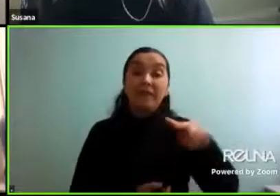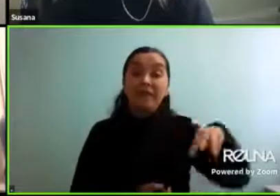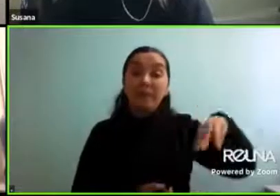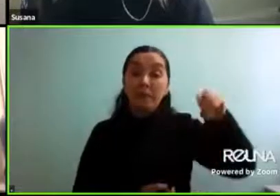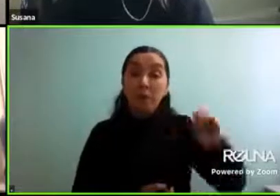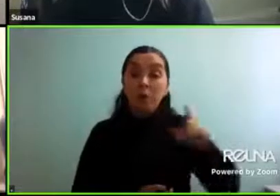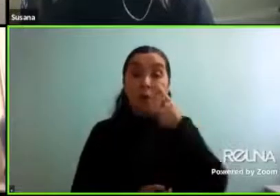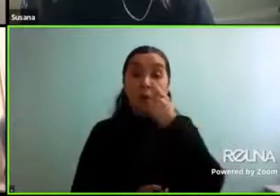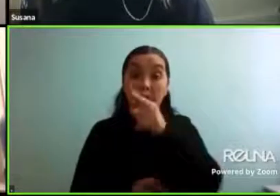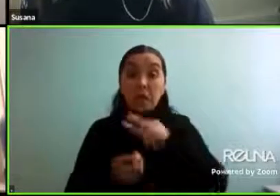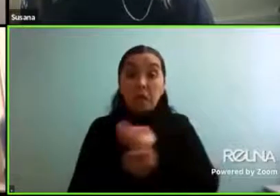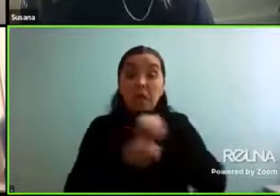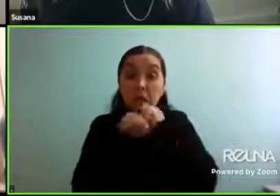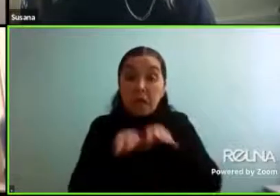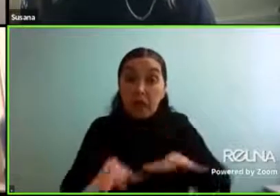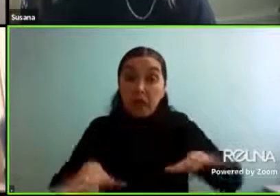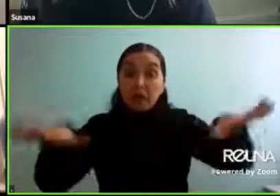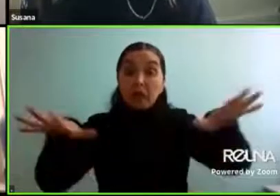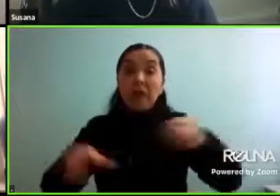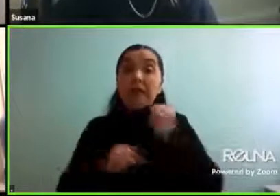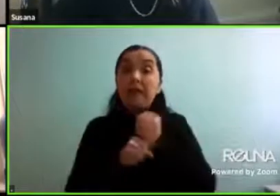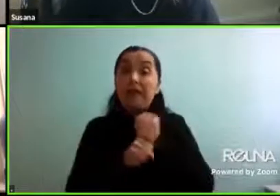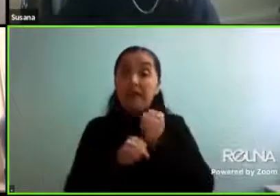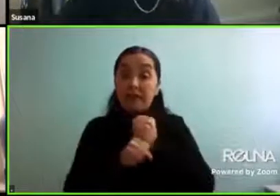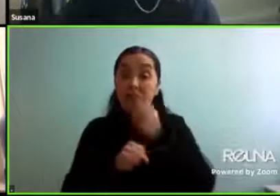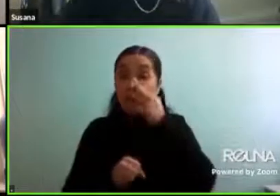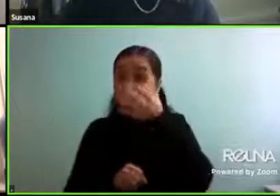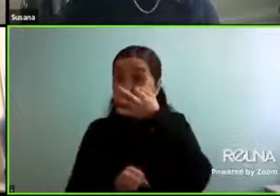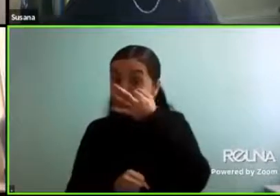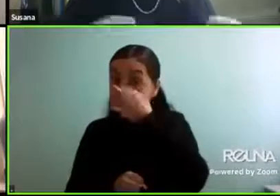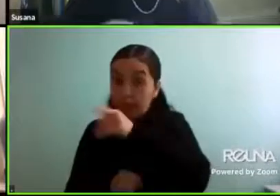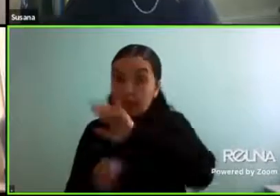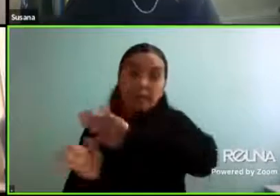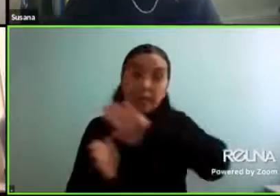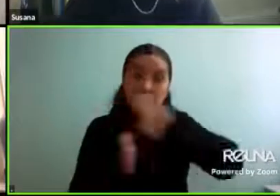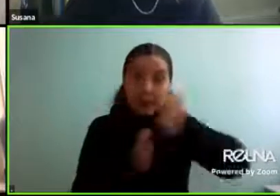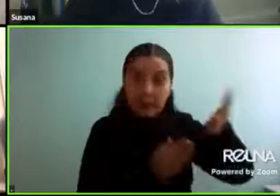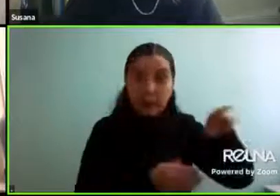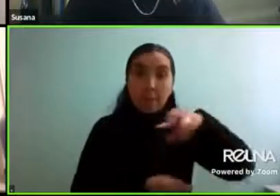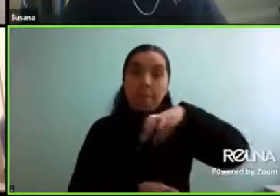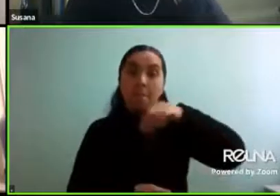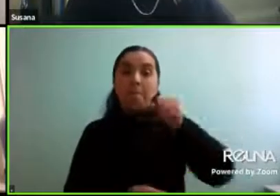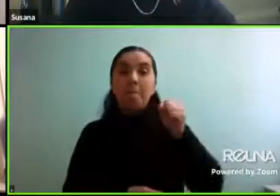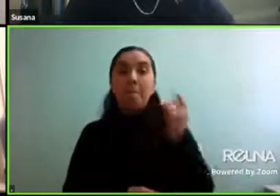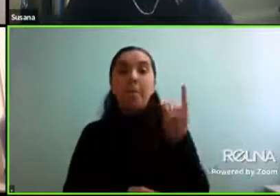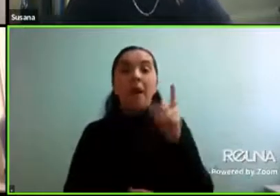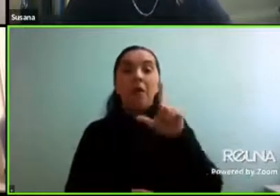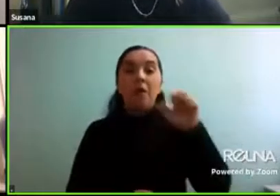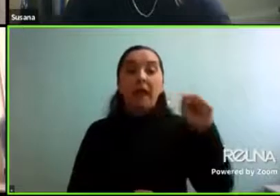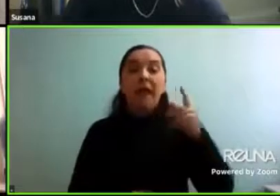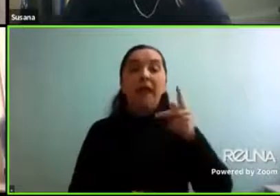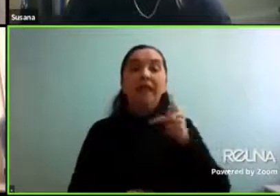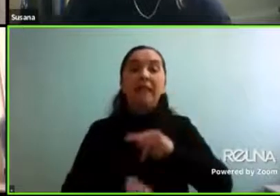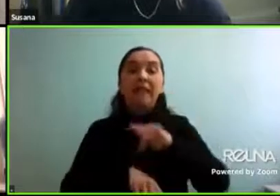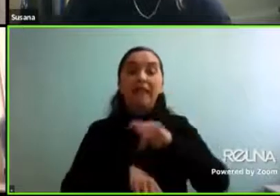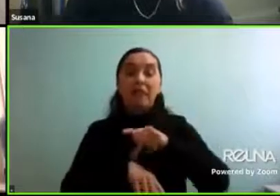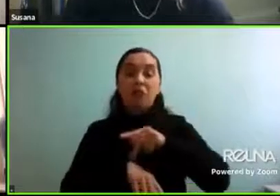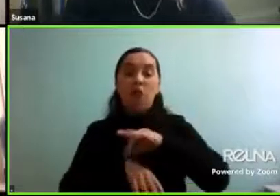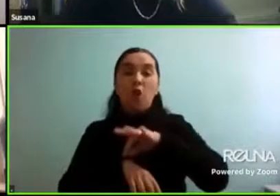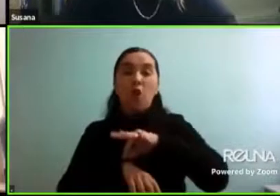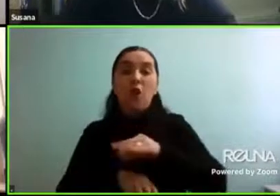Y ahora Paula, quien nos va a presentar, ella es kinesióloga, nos va a contar un poco sobre las recomendaciones